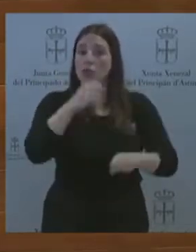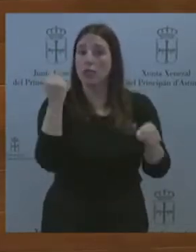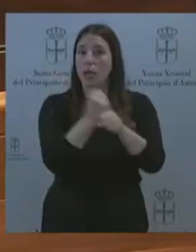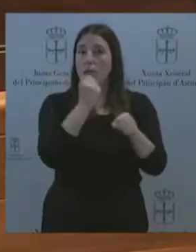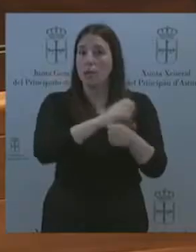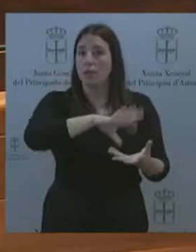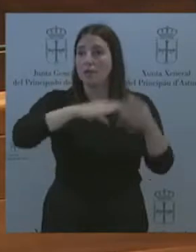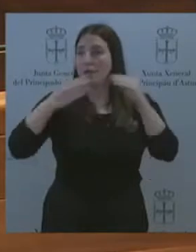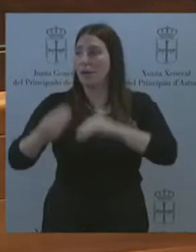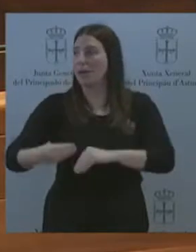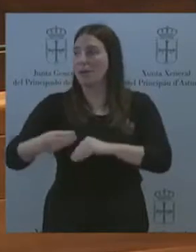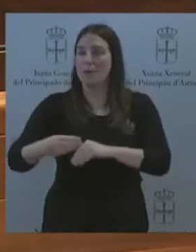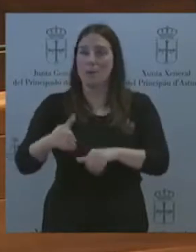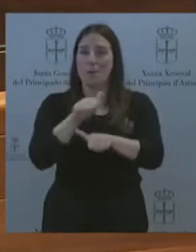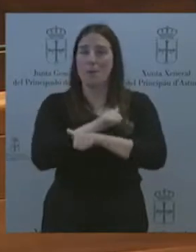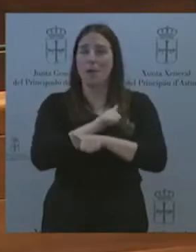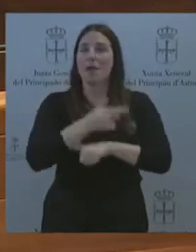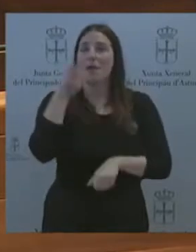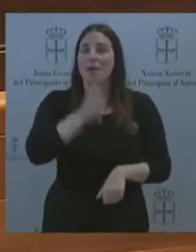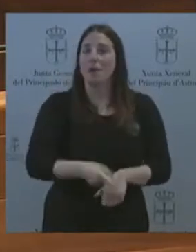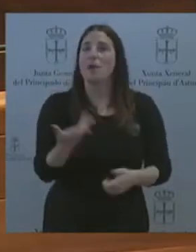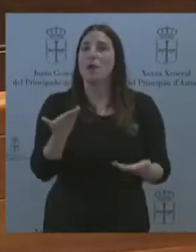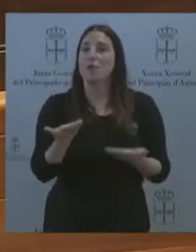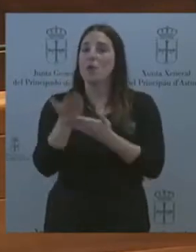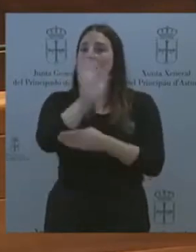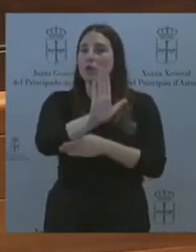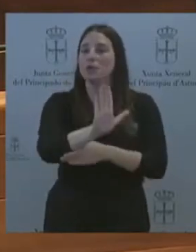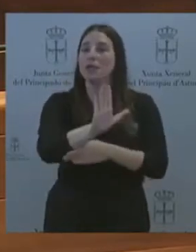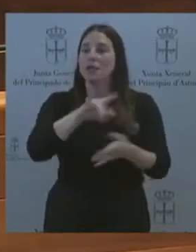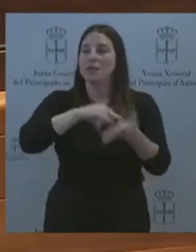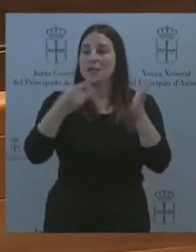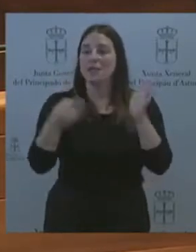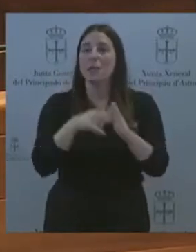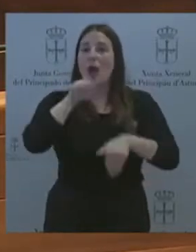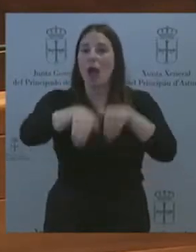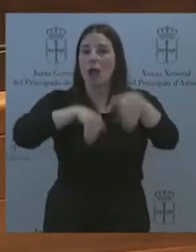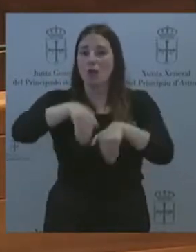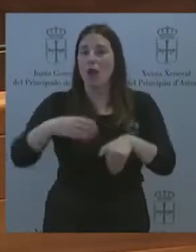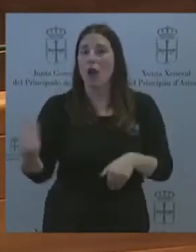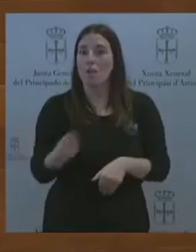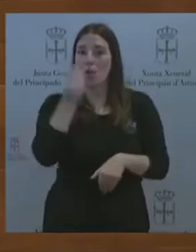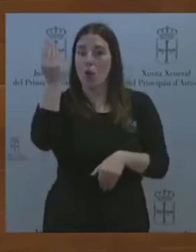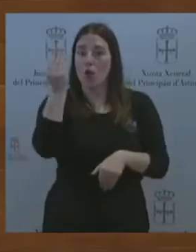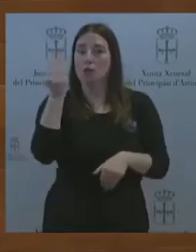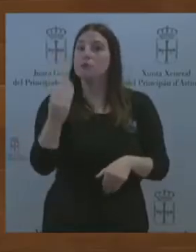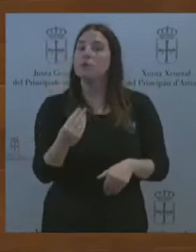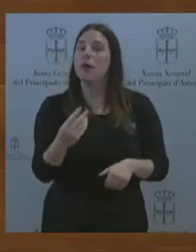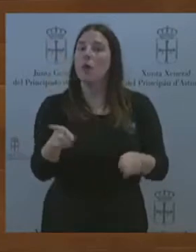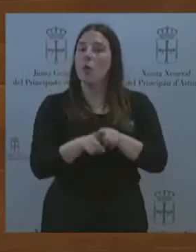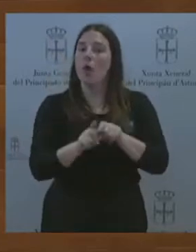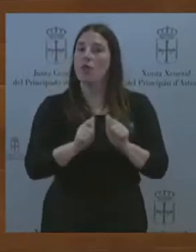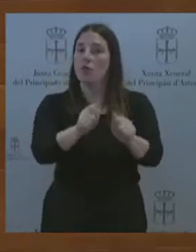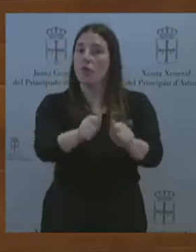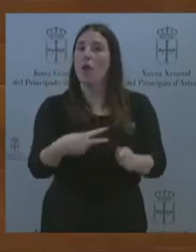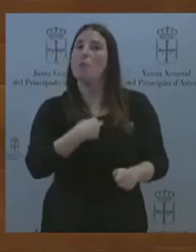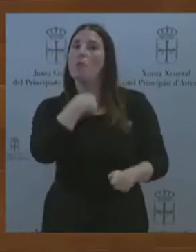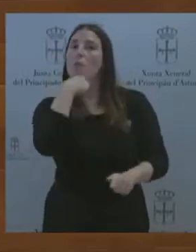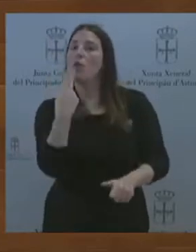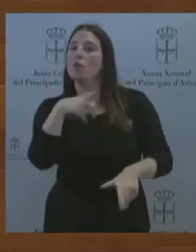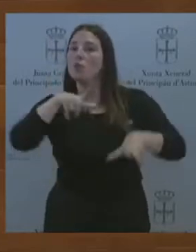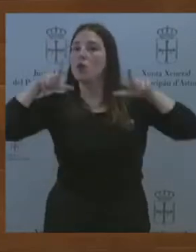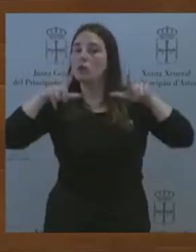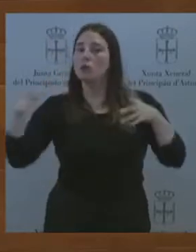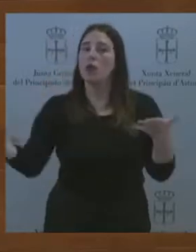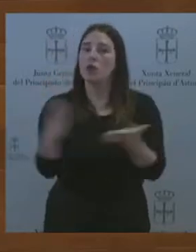propuesta de mejorar el sistema electoral con voz para todos y las medidas encaminadas a potenciar nuestro sistema de protección